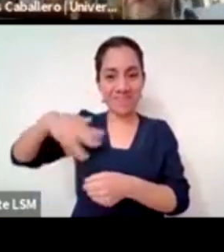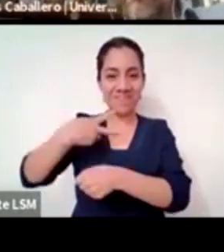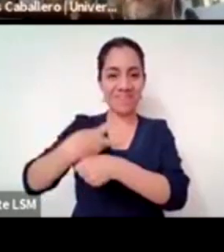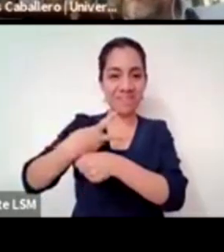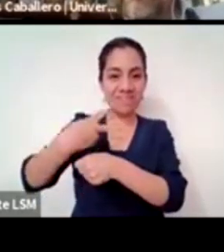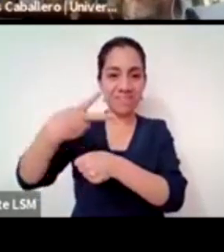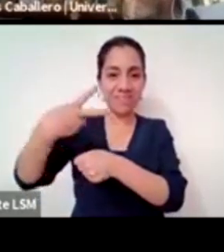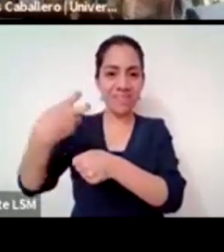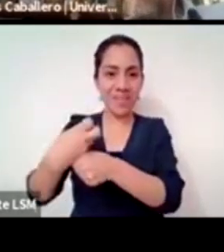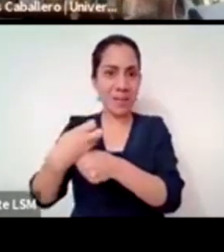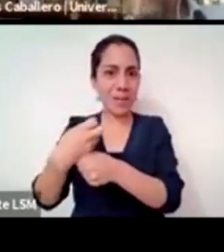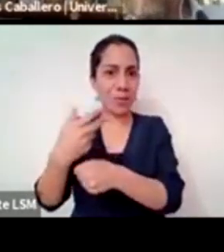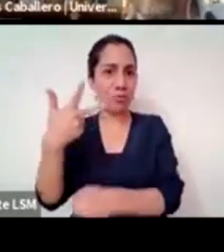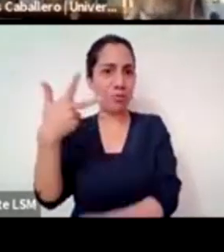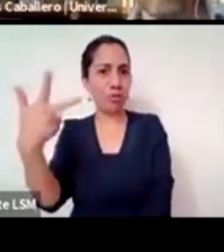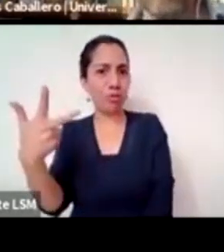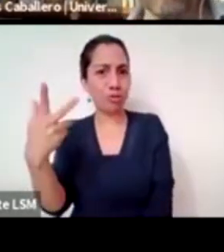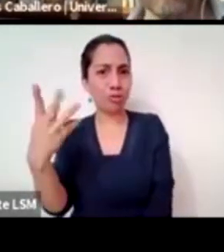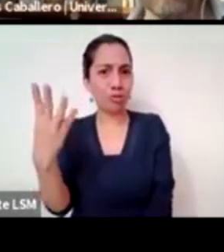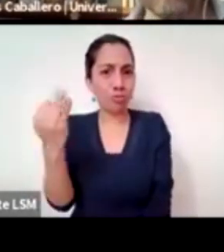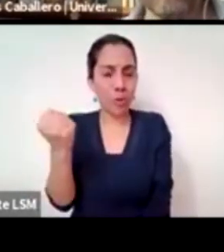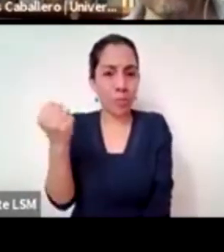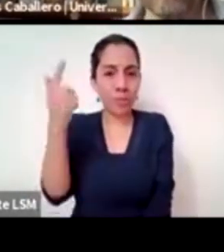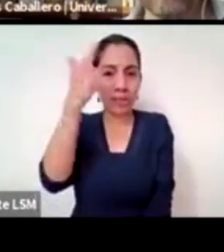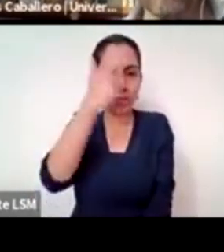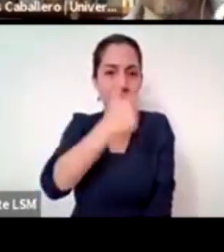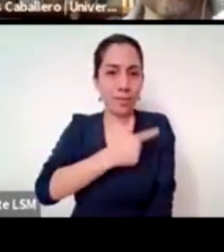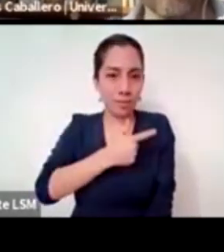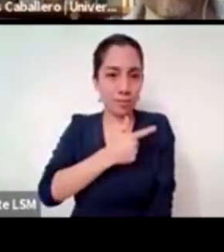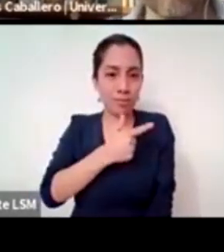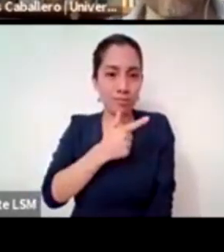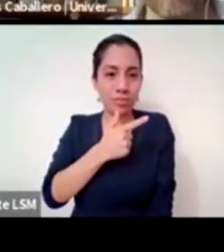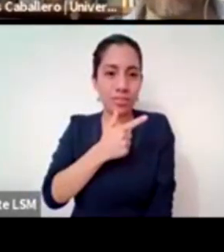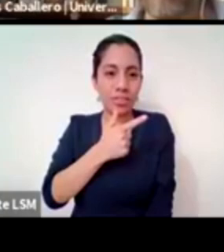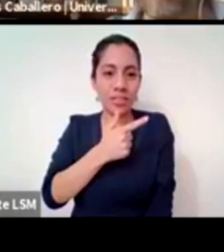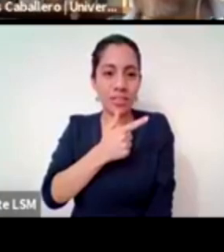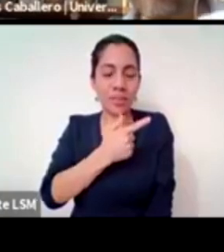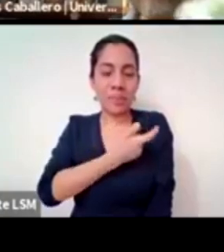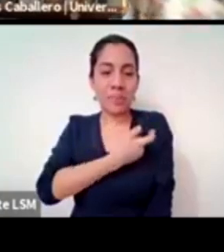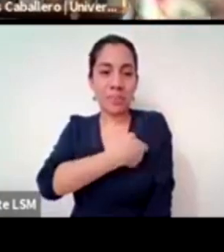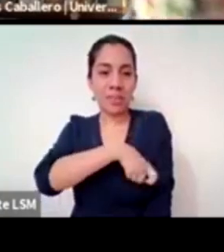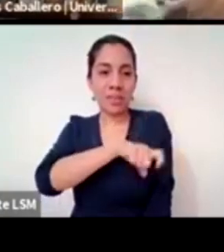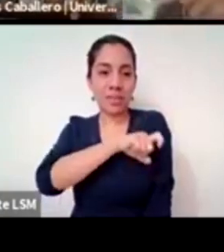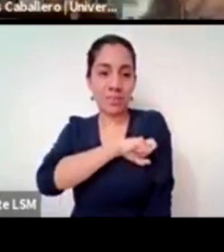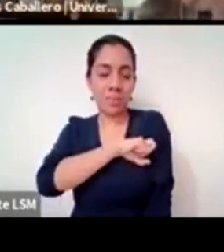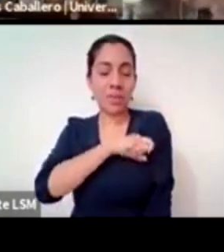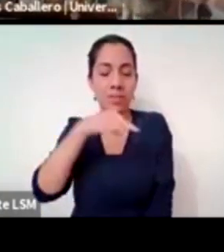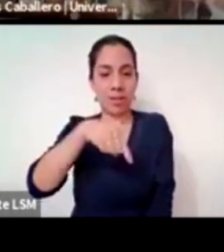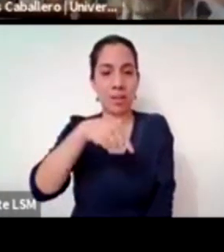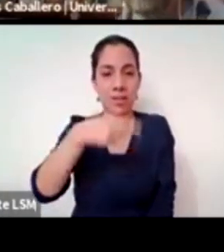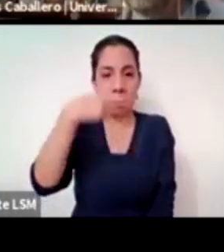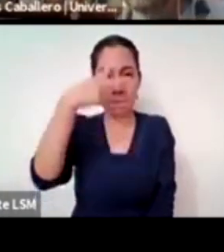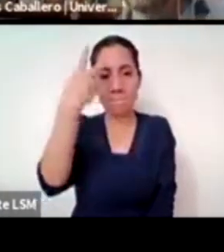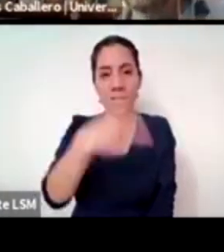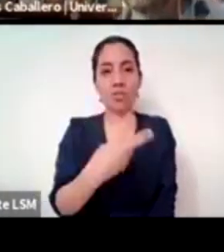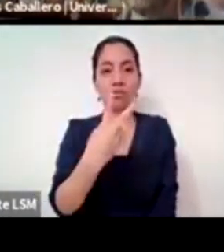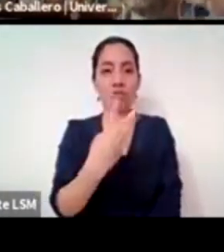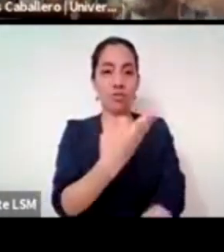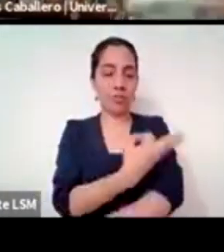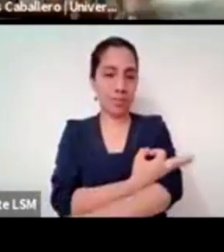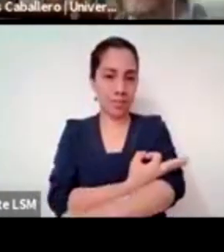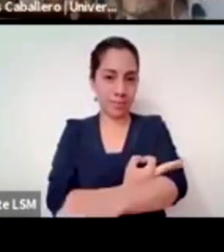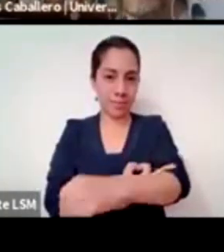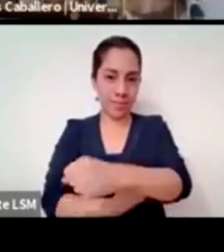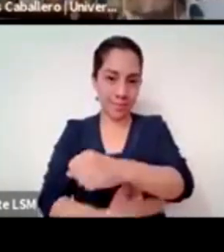a las ocho a las nueve de la noche de España dos de la tarde de México pero la